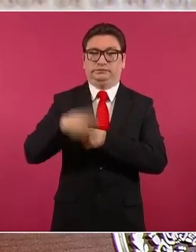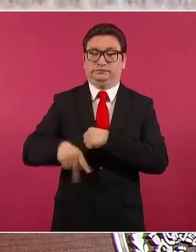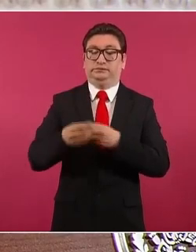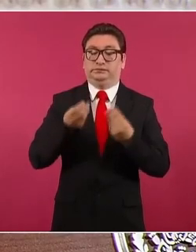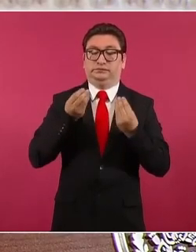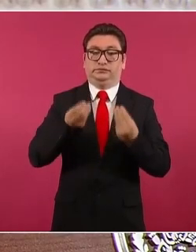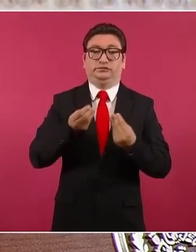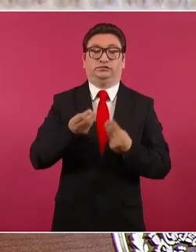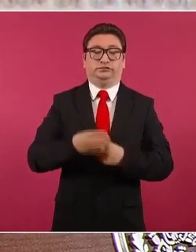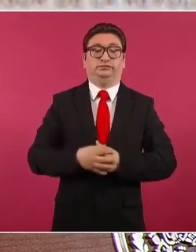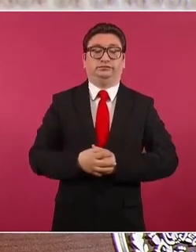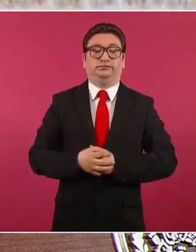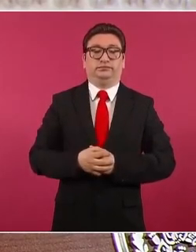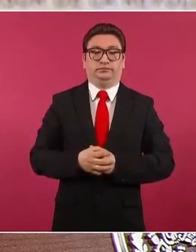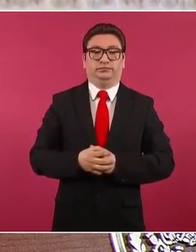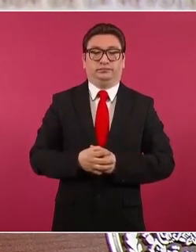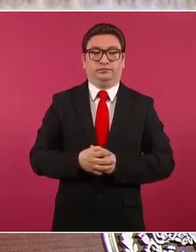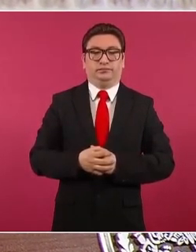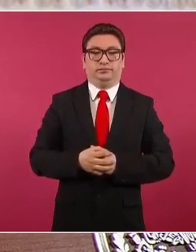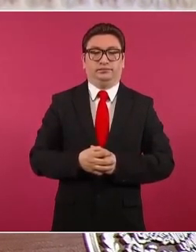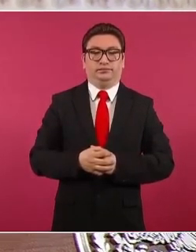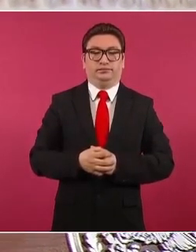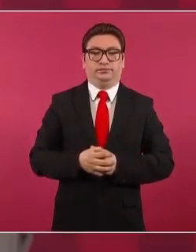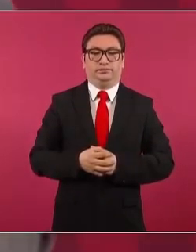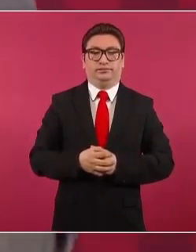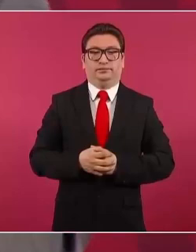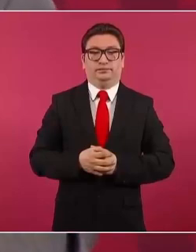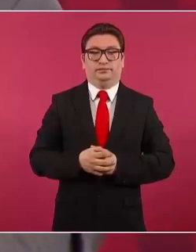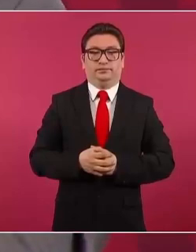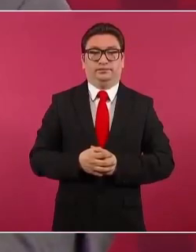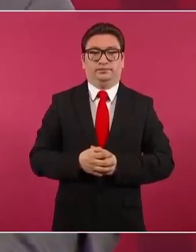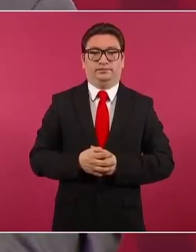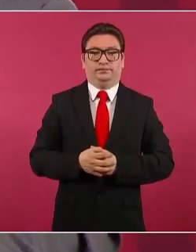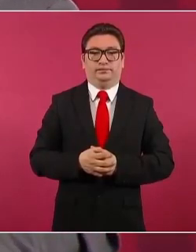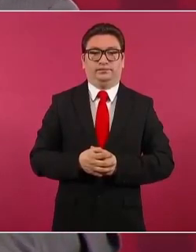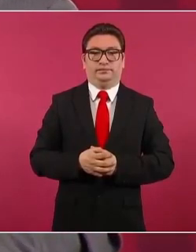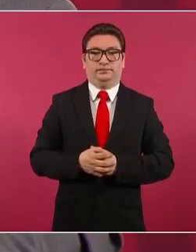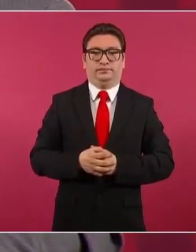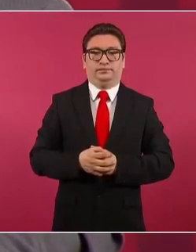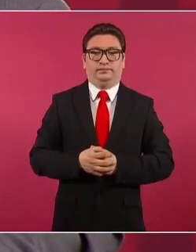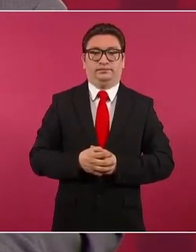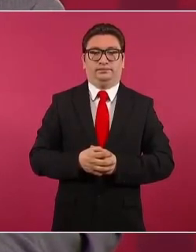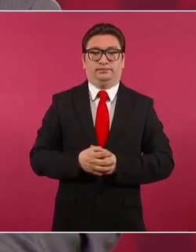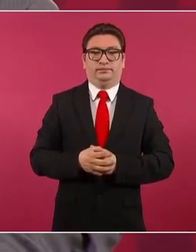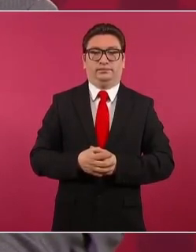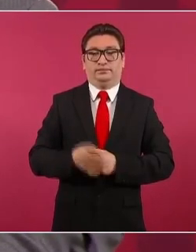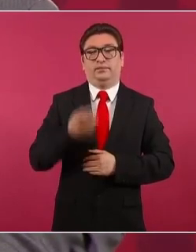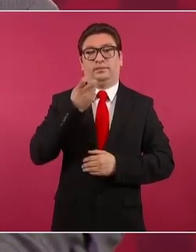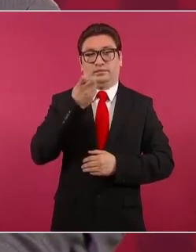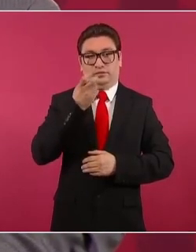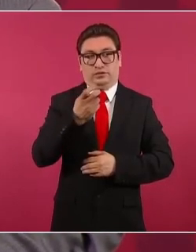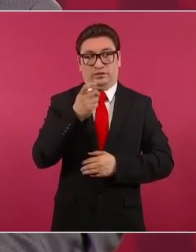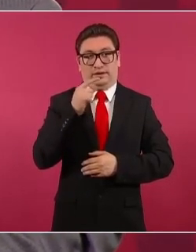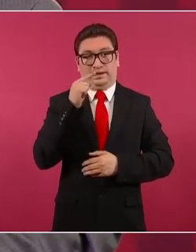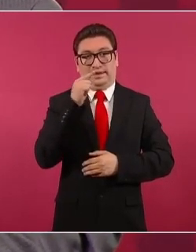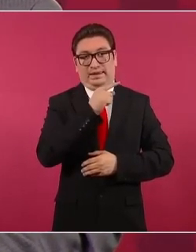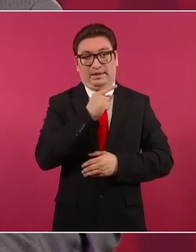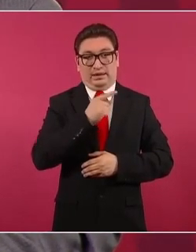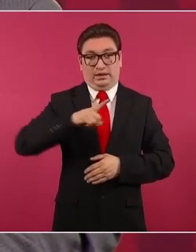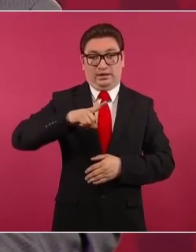Y por eso esta medida puede ayudar